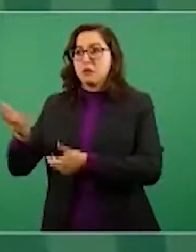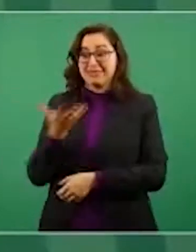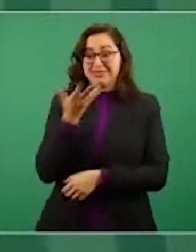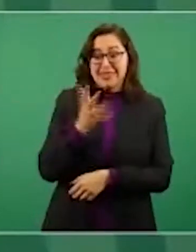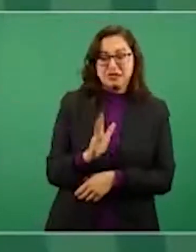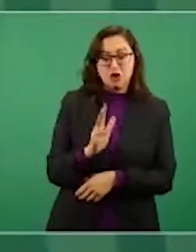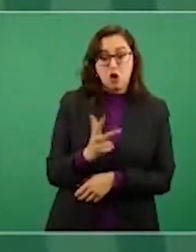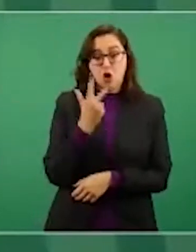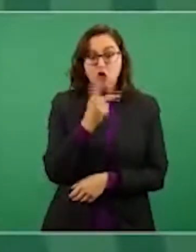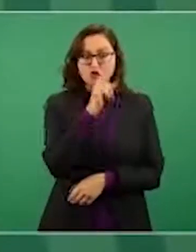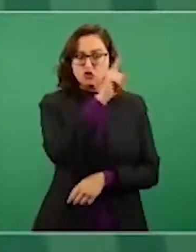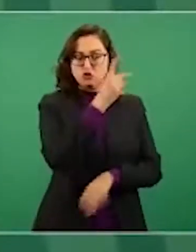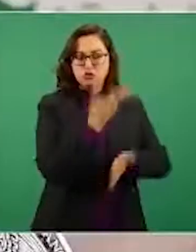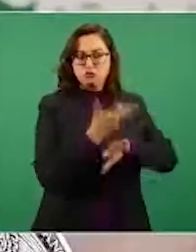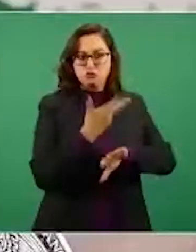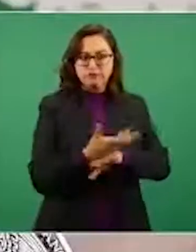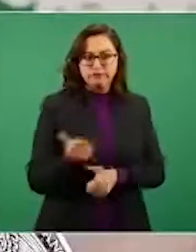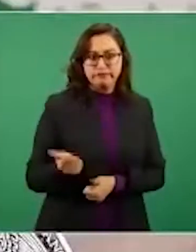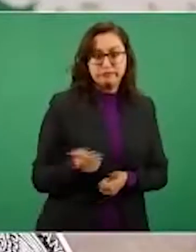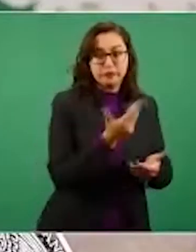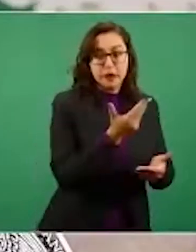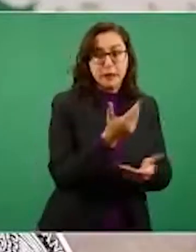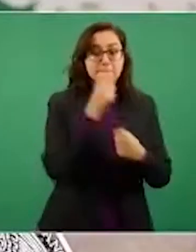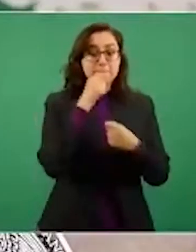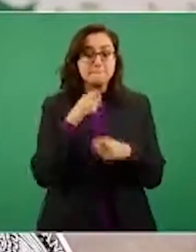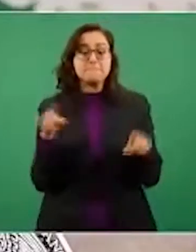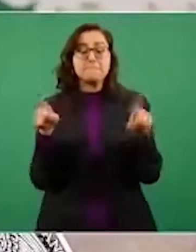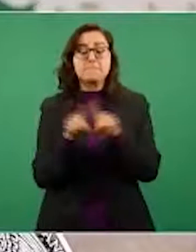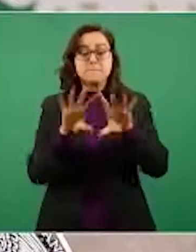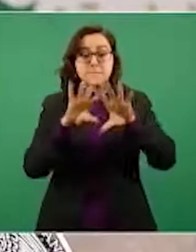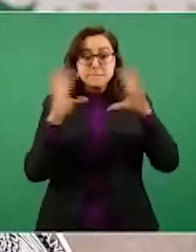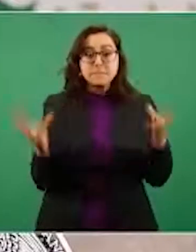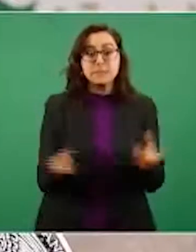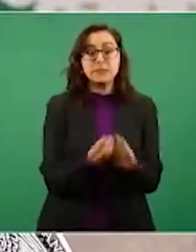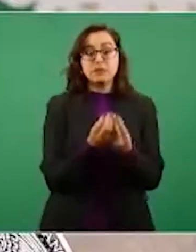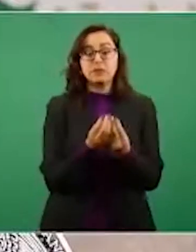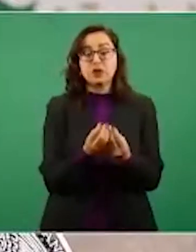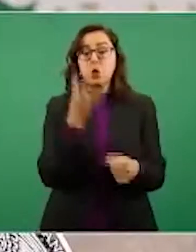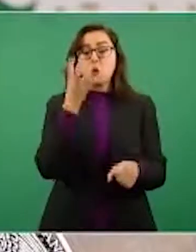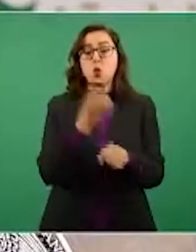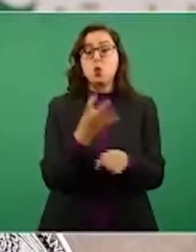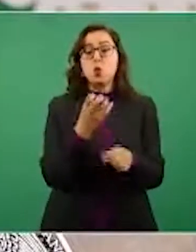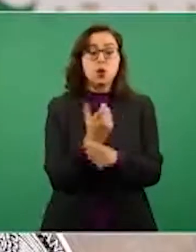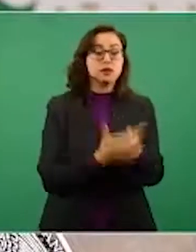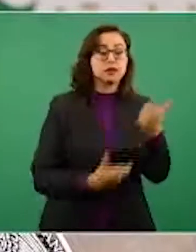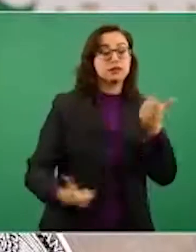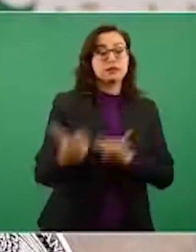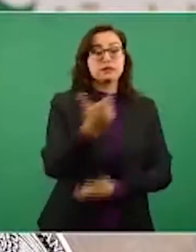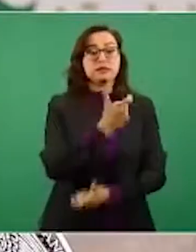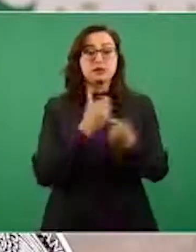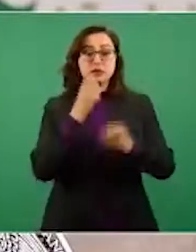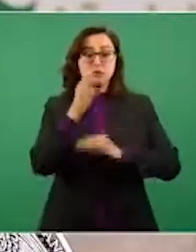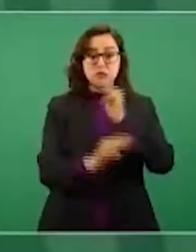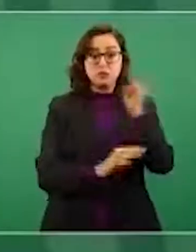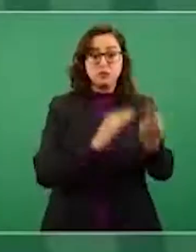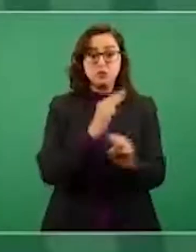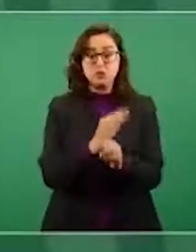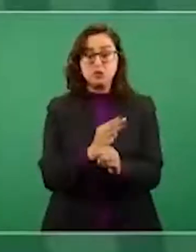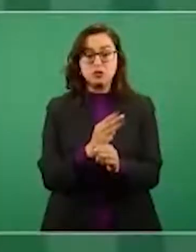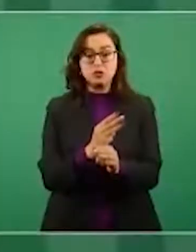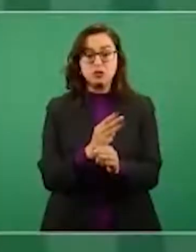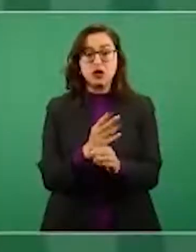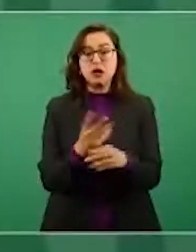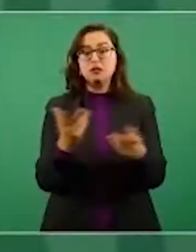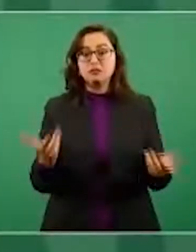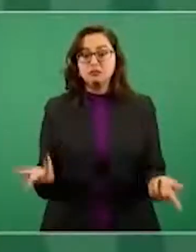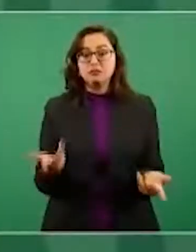mexicanos de la frontera norte suman lo equivalente a la cuarta economía mundial. No hay frontera